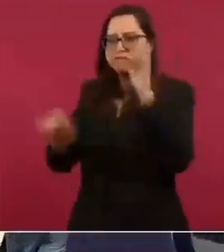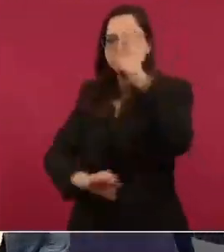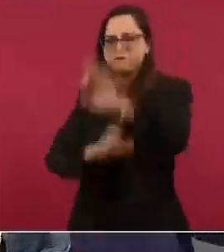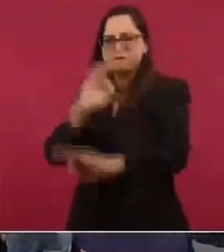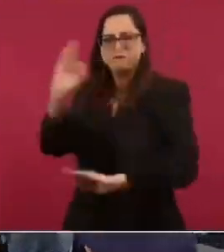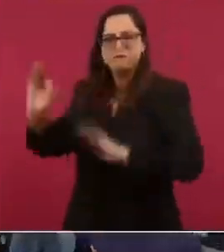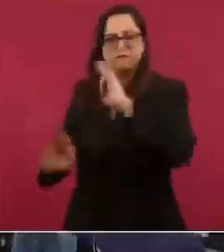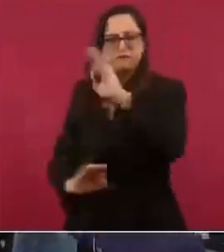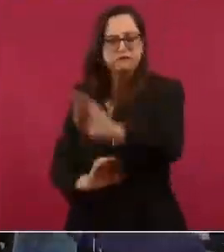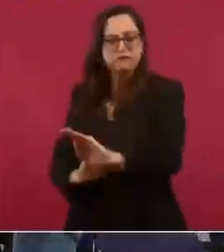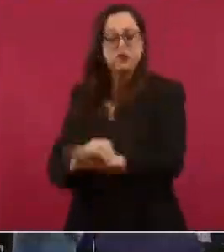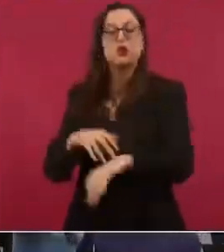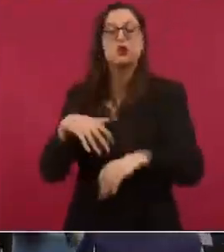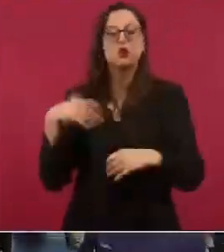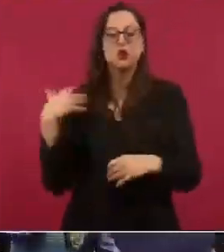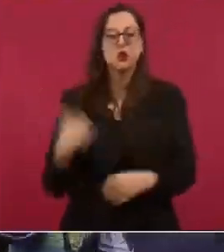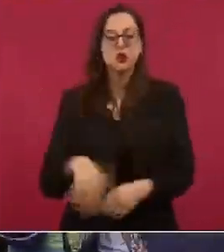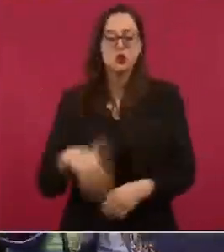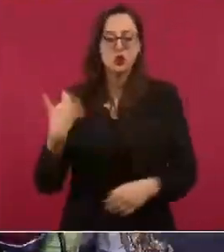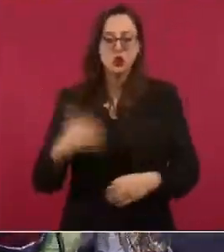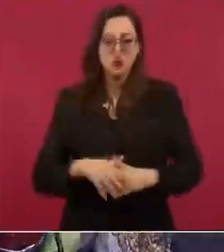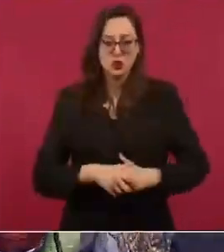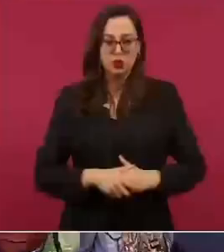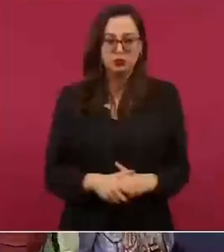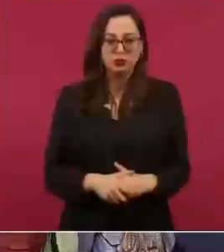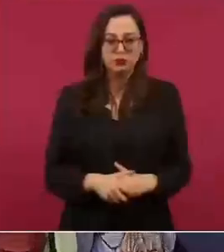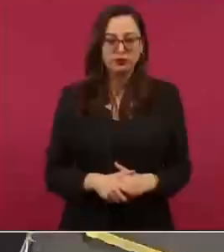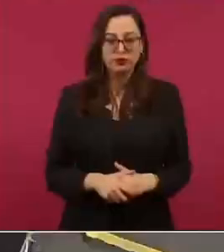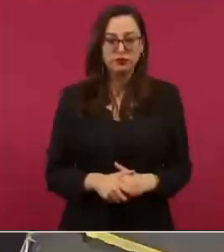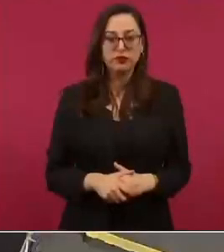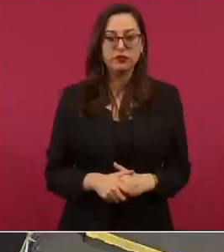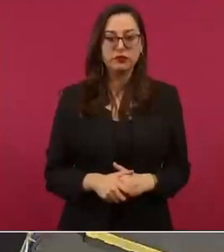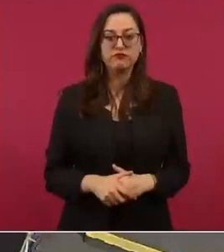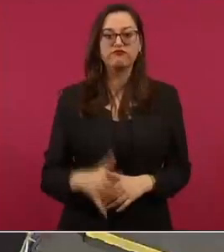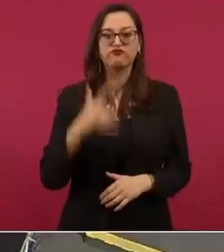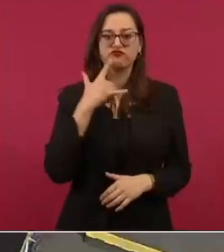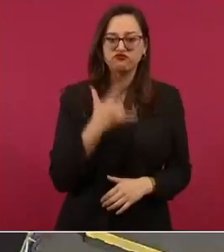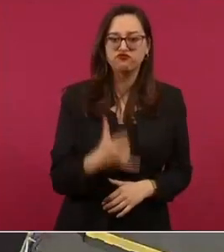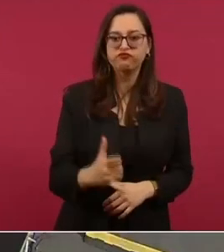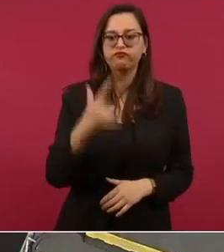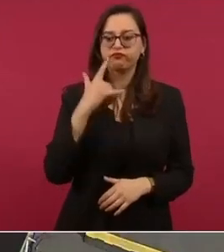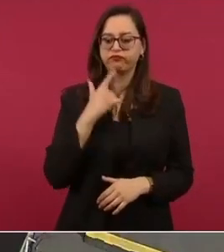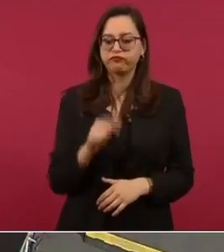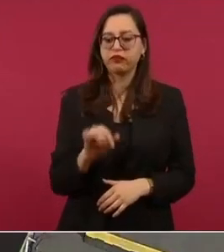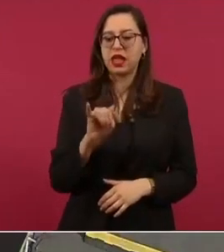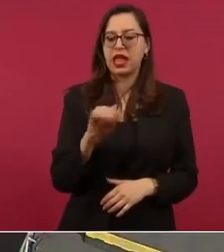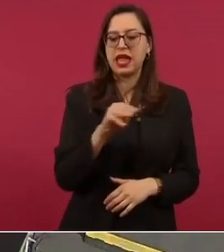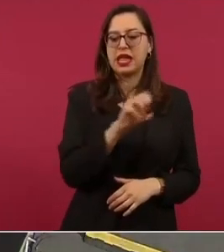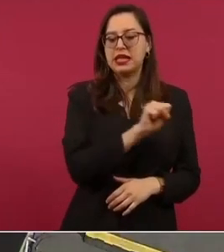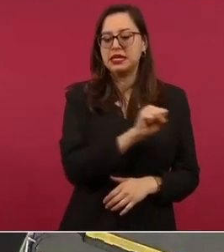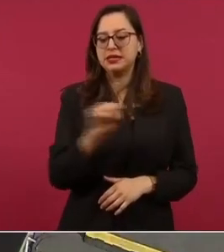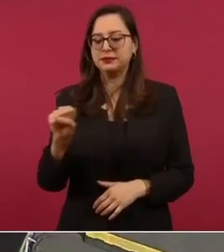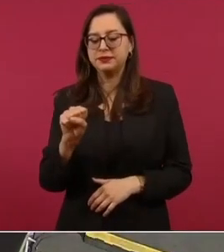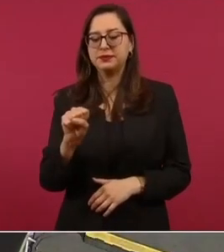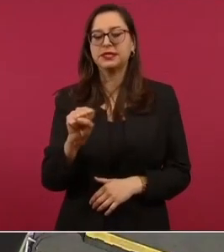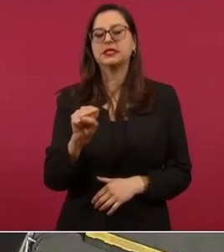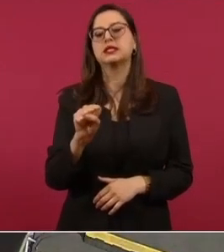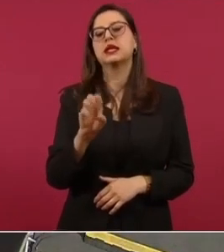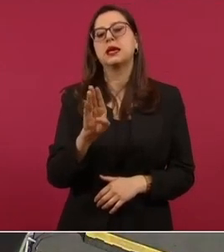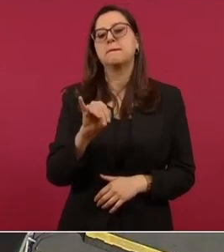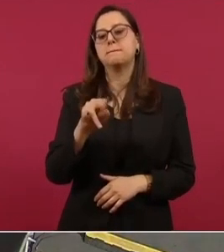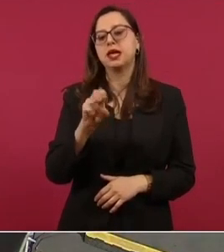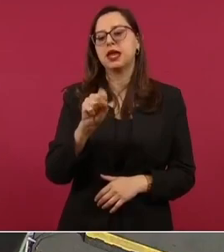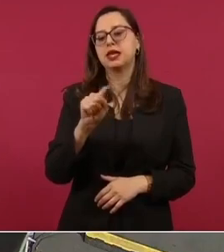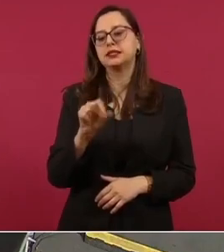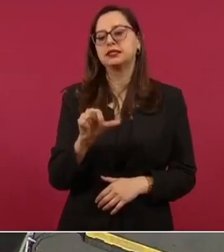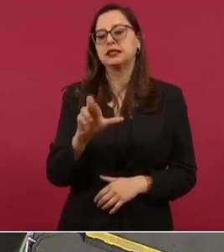hemos hemos echado a andar el bienestar el nuevo sistema de salud de